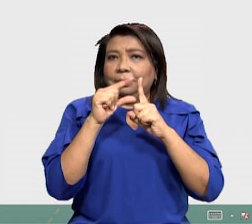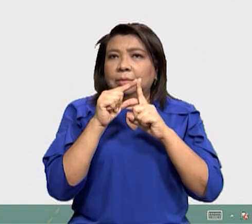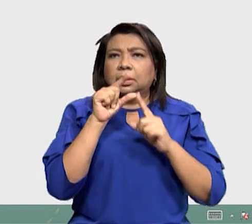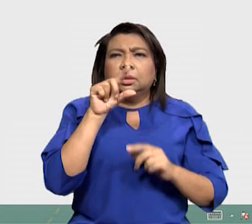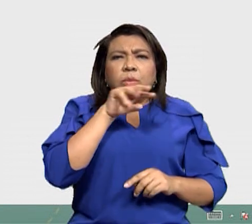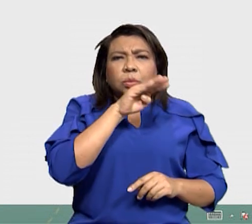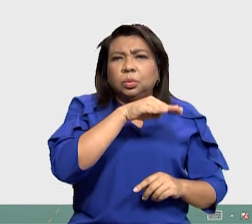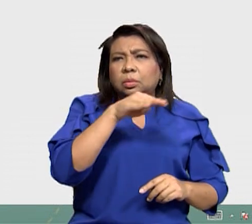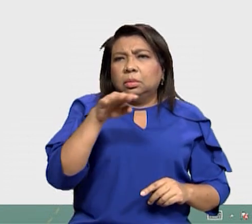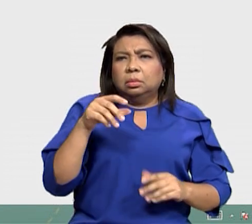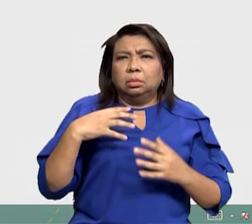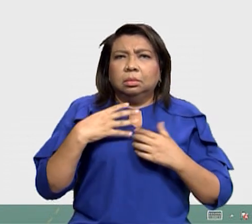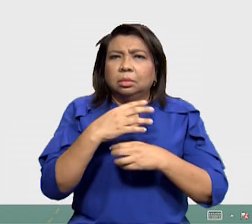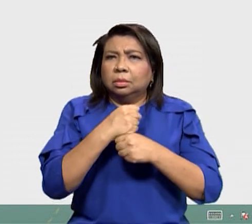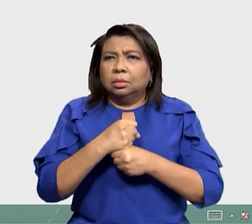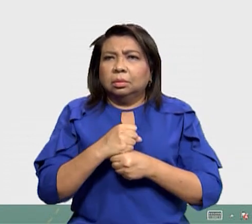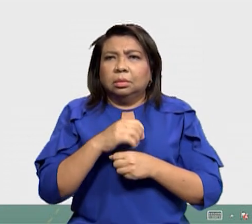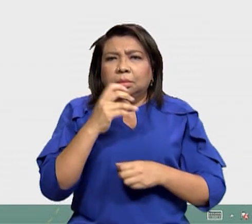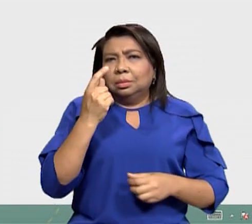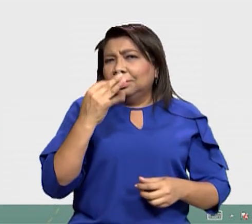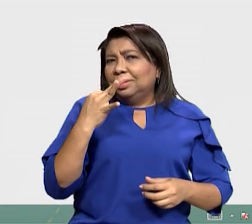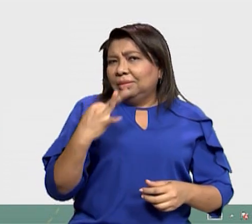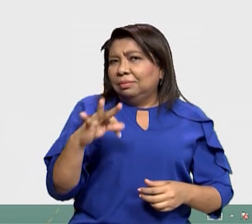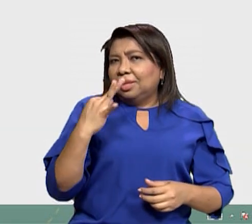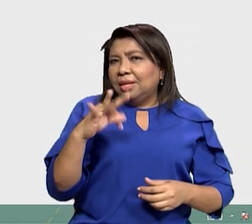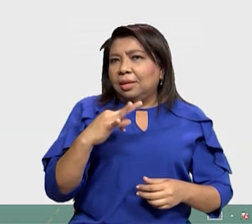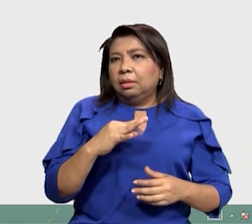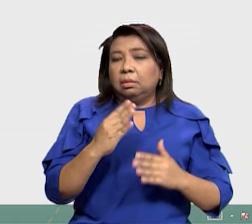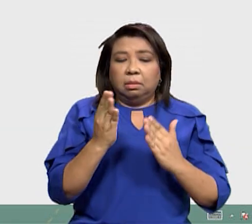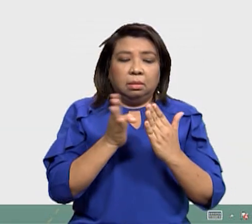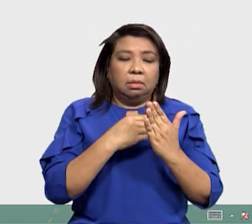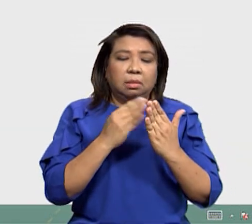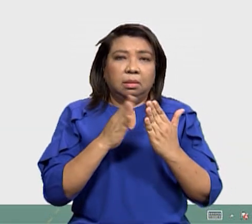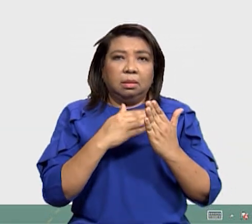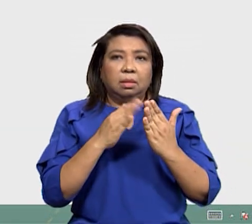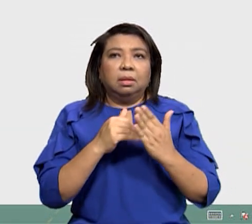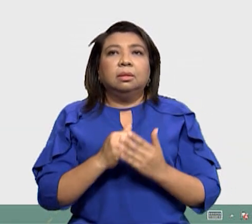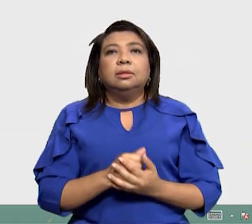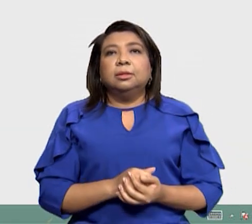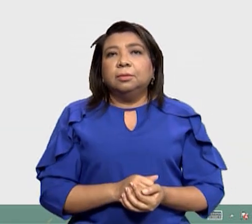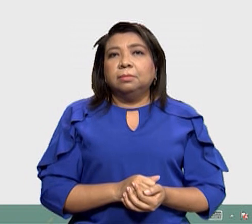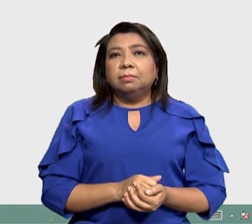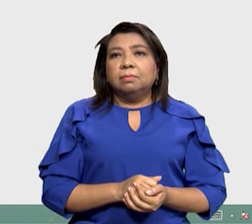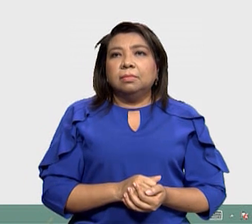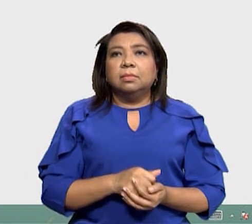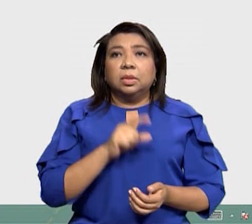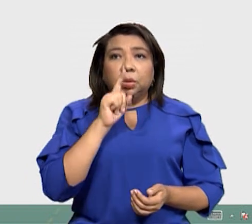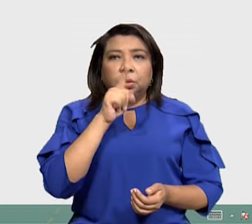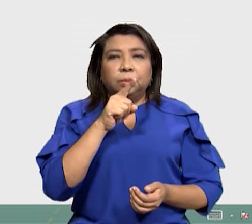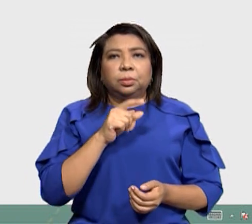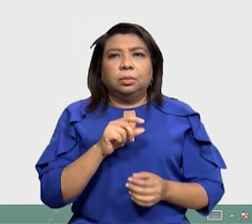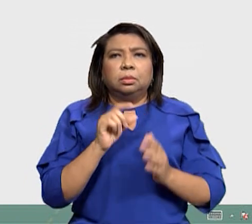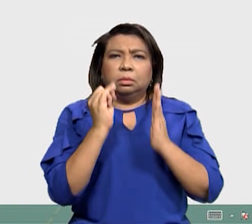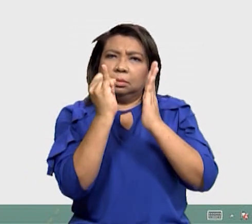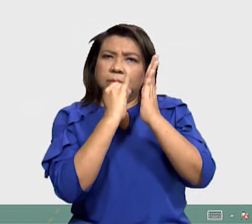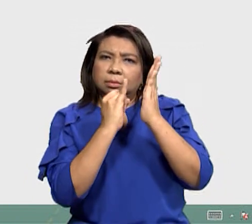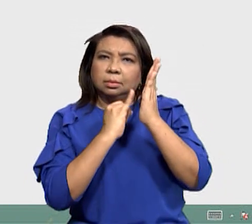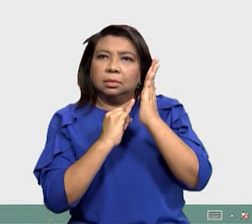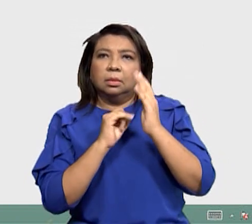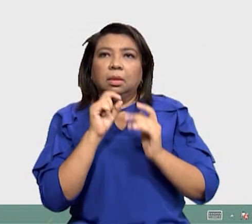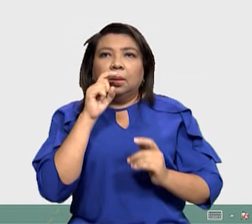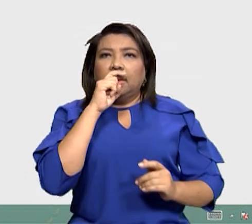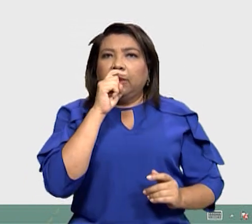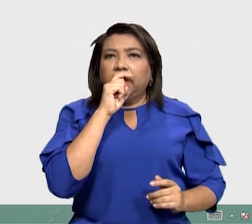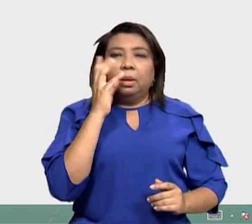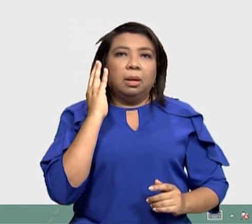con un deber Que Como a todos nosotros ¿Verdad? También tenemos Aquí podemos ver Otra